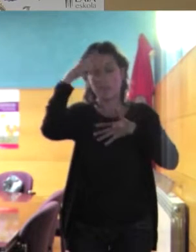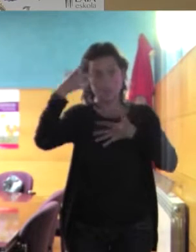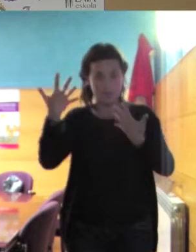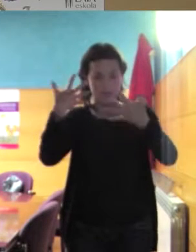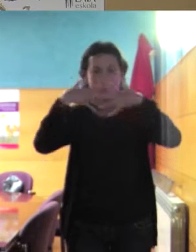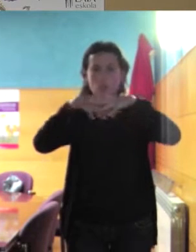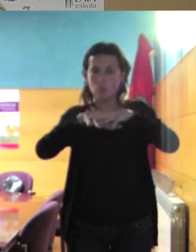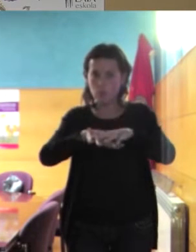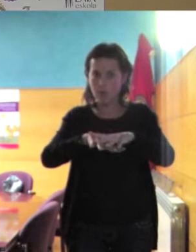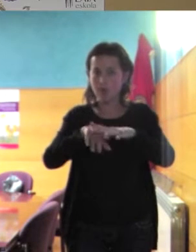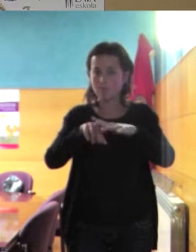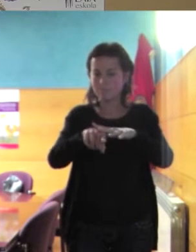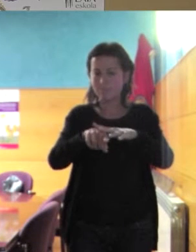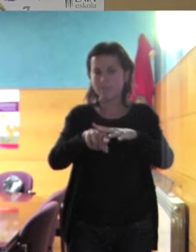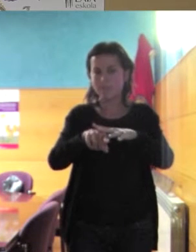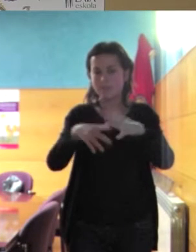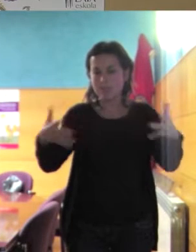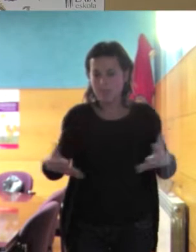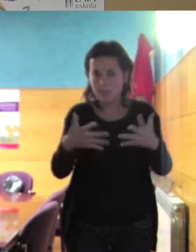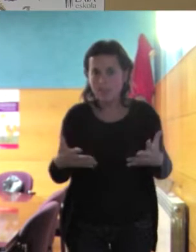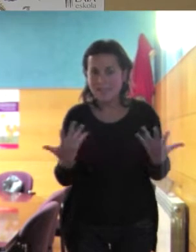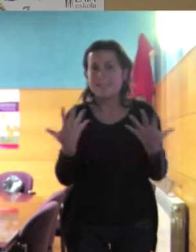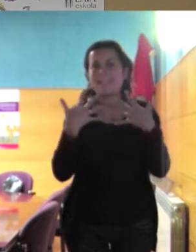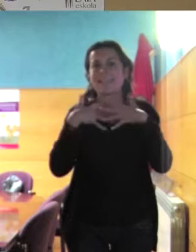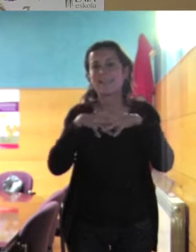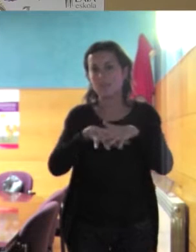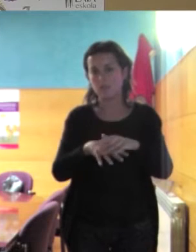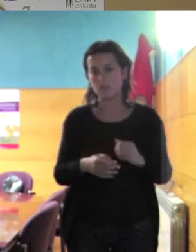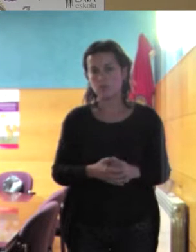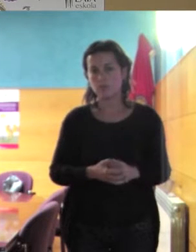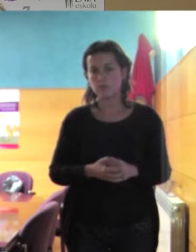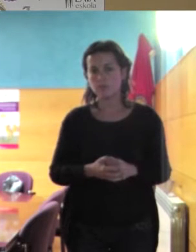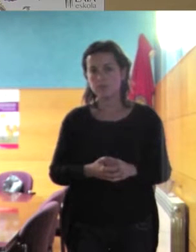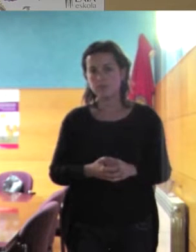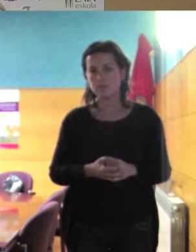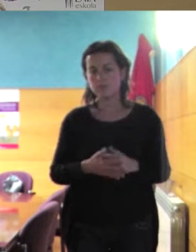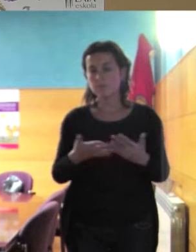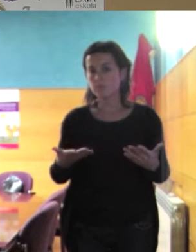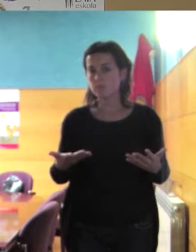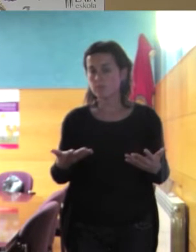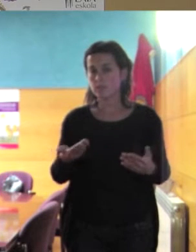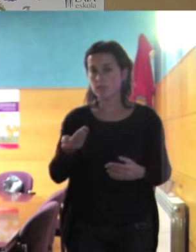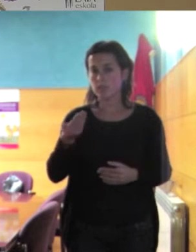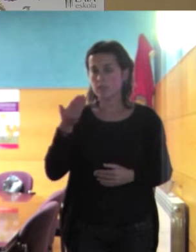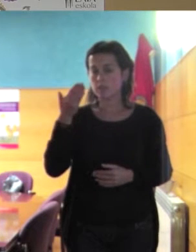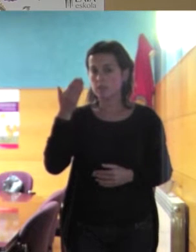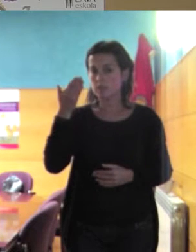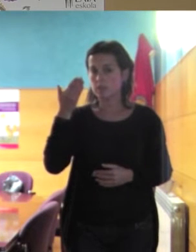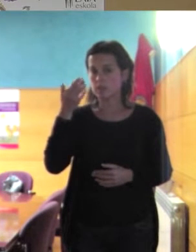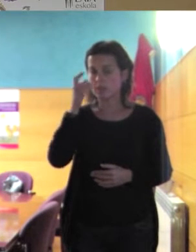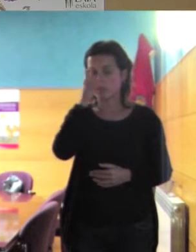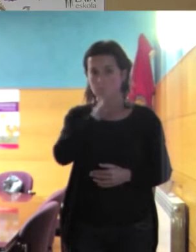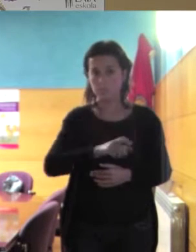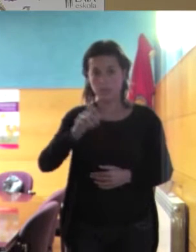que nos interesa mal, más que sería la integración. Hasta ese punto, es importante lo que las personas